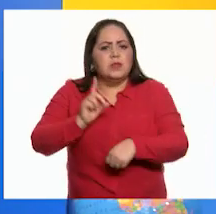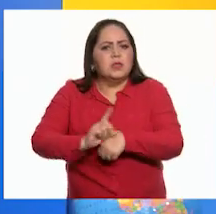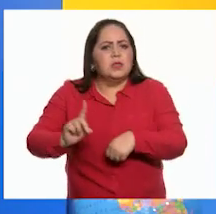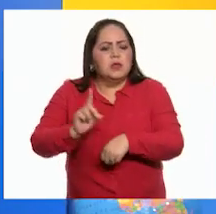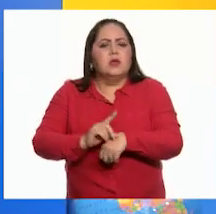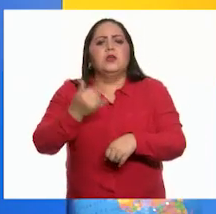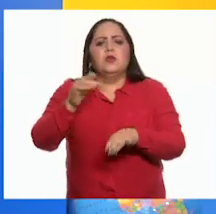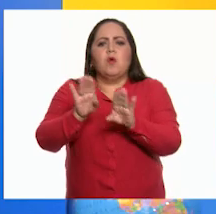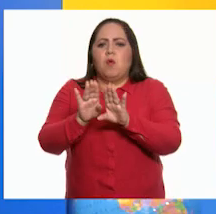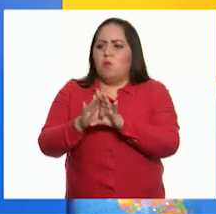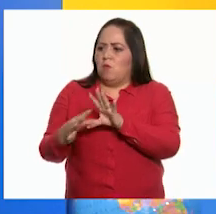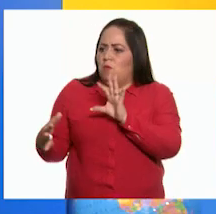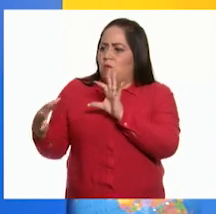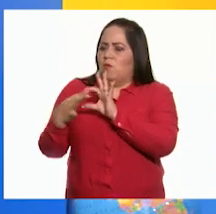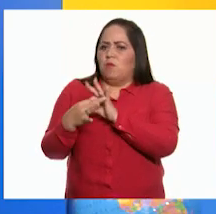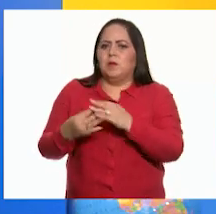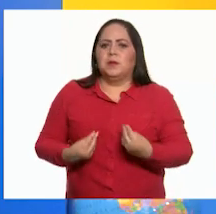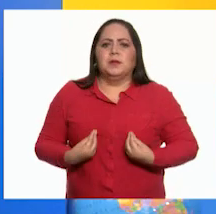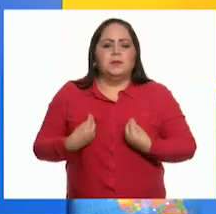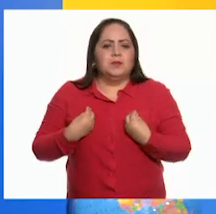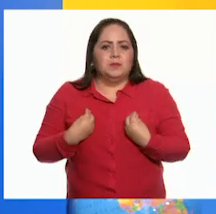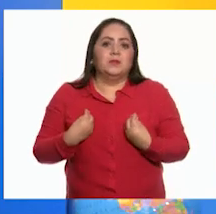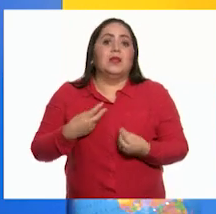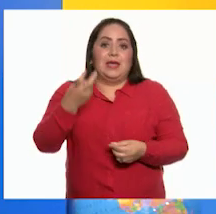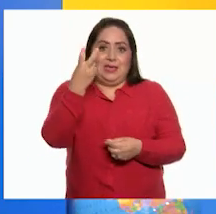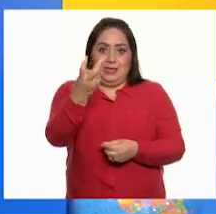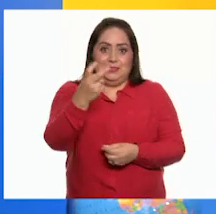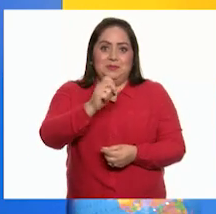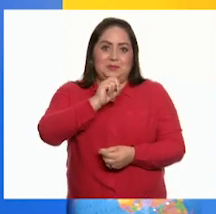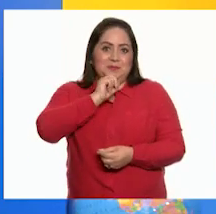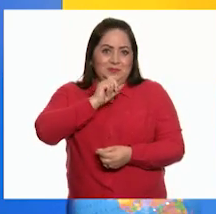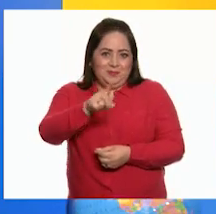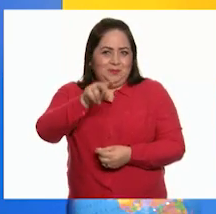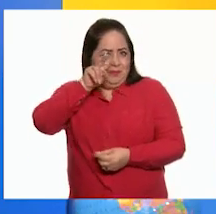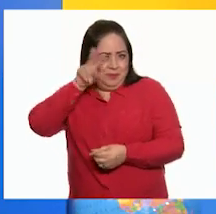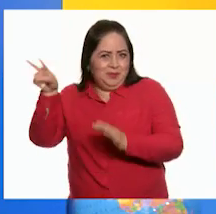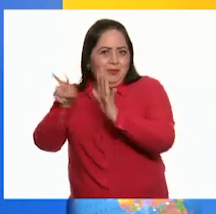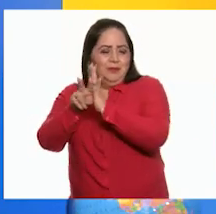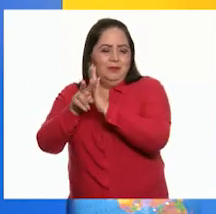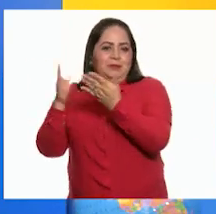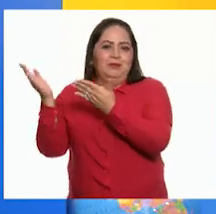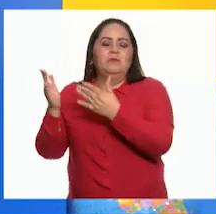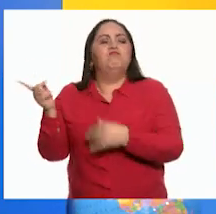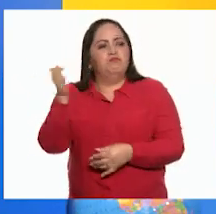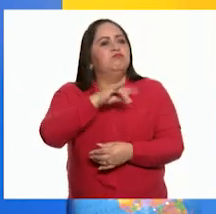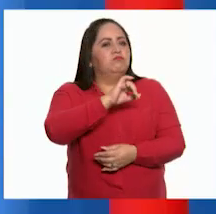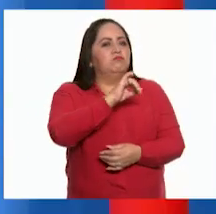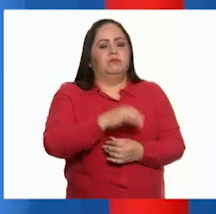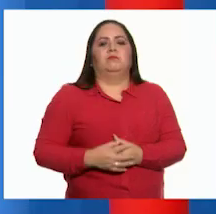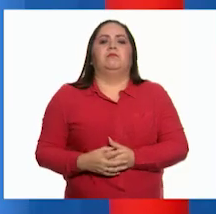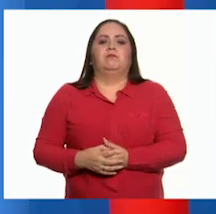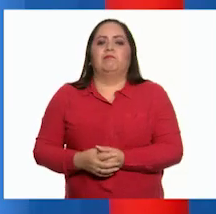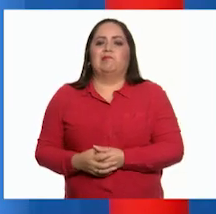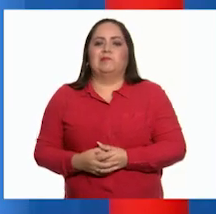relacionan con las situaciones que vivimos? Así como las aventuras. ¿Vamos a verlo? Claro que sí, vamos a verlo.